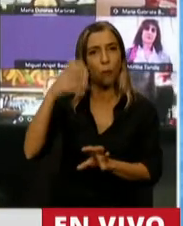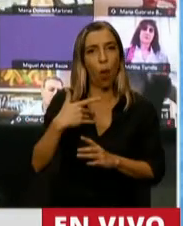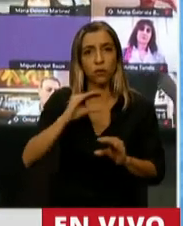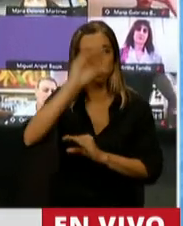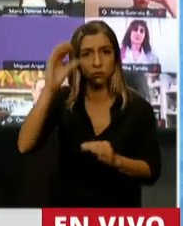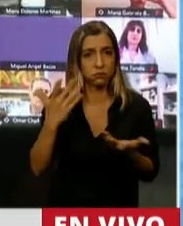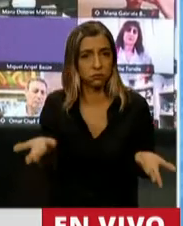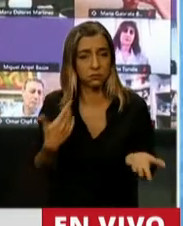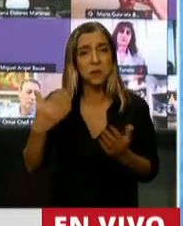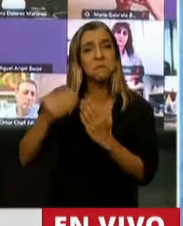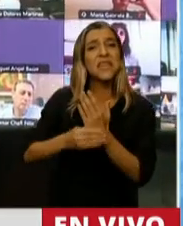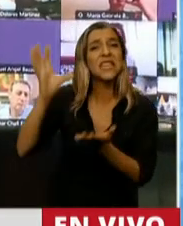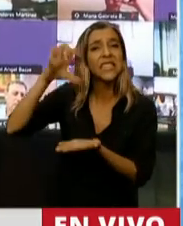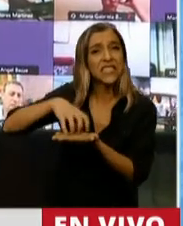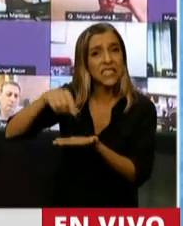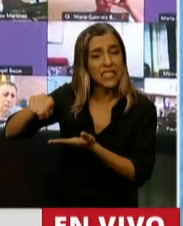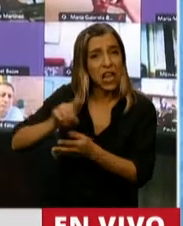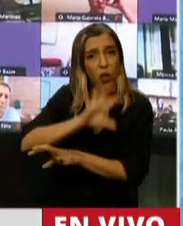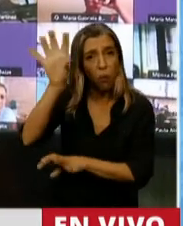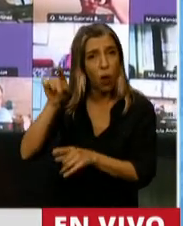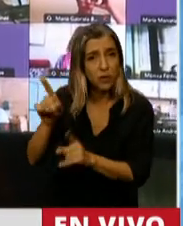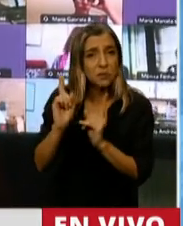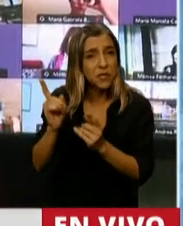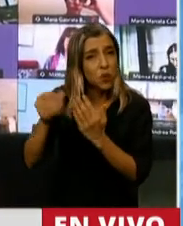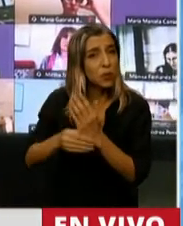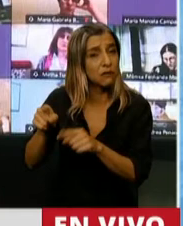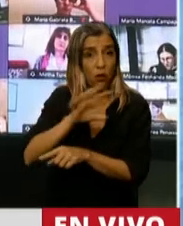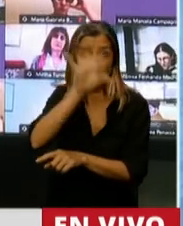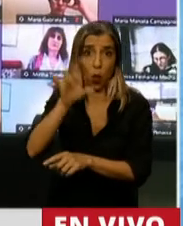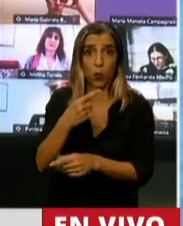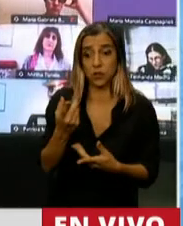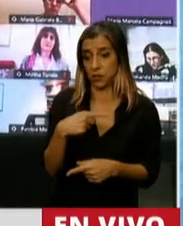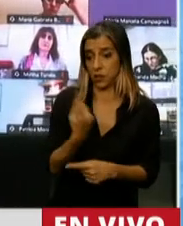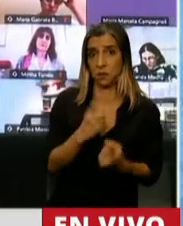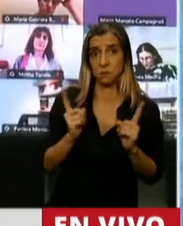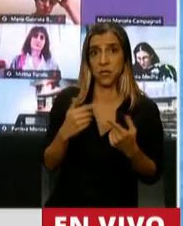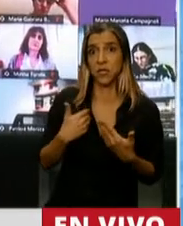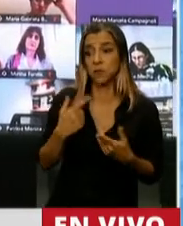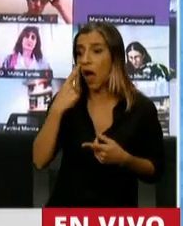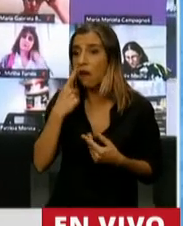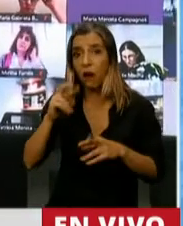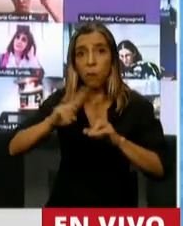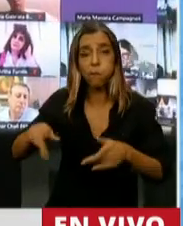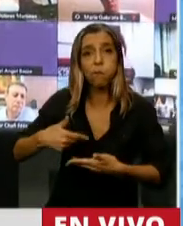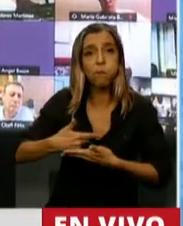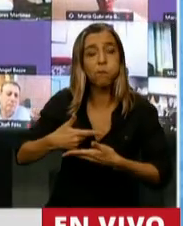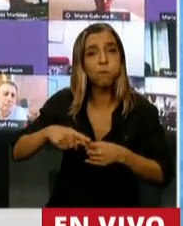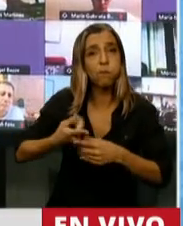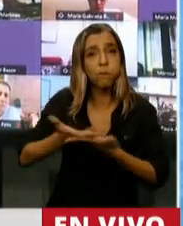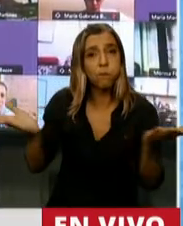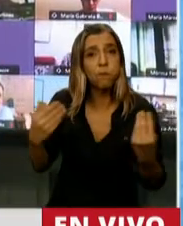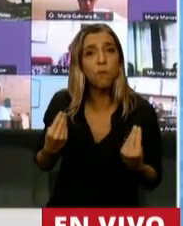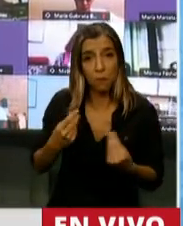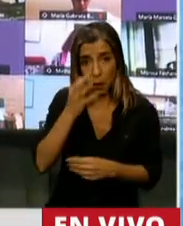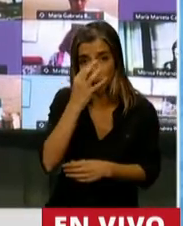Nada. El ministerio que las provincias evaluamos las políticas públicas. 23% menos.